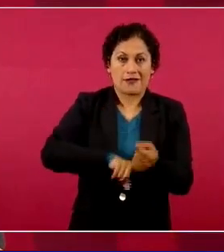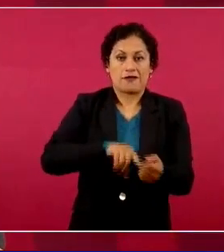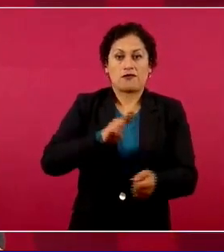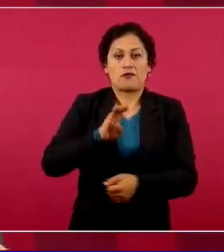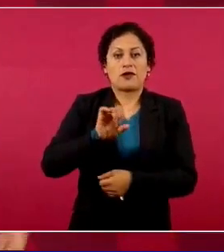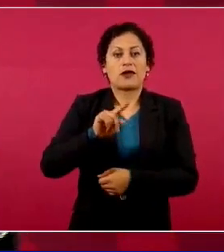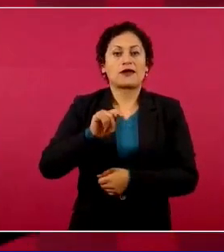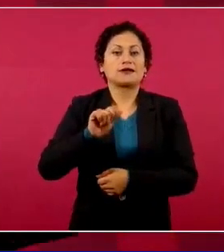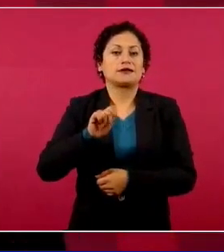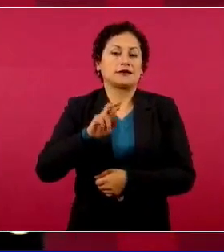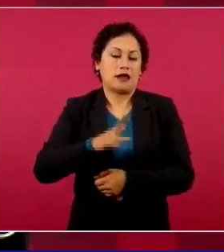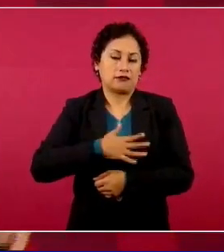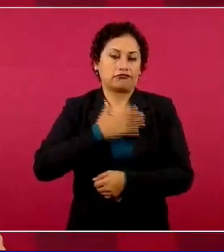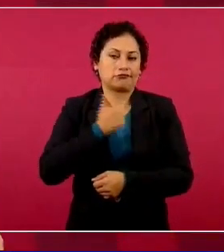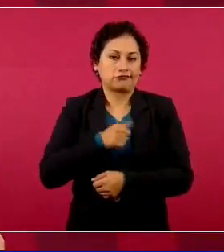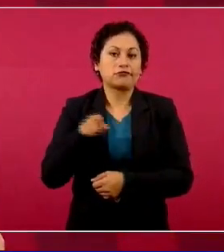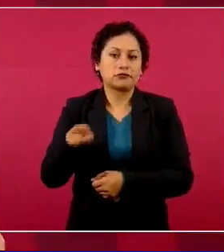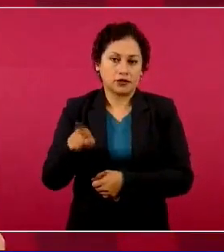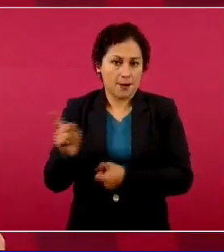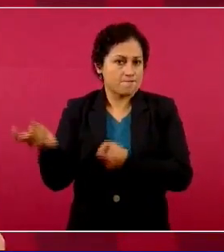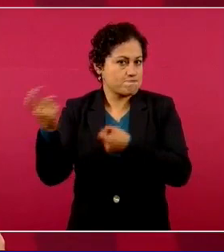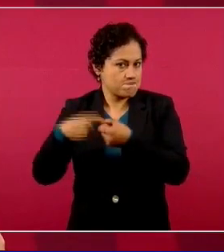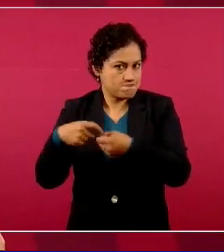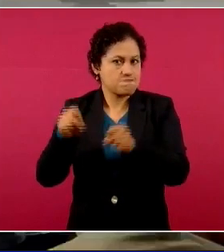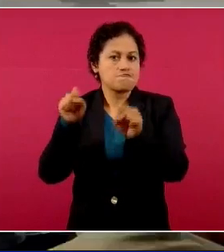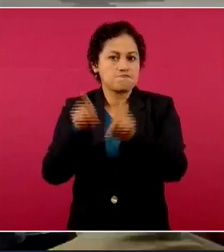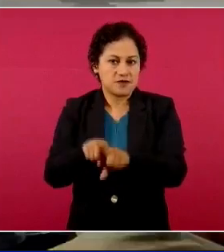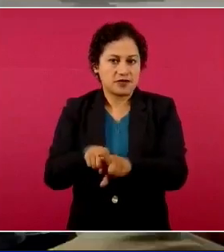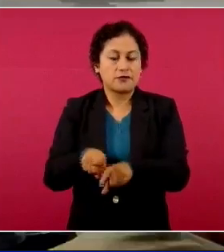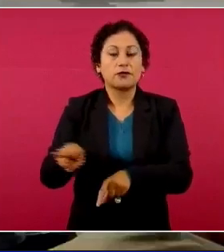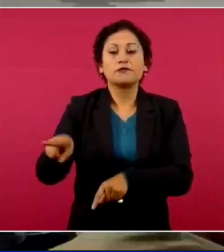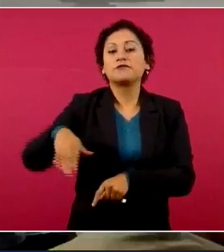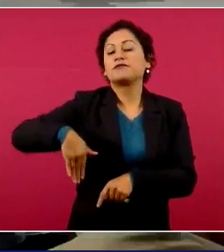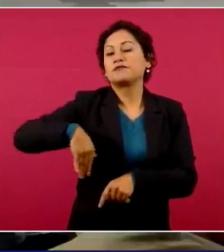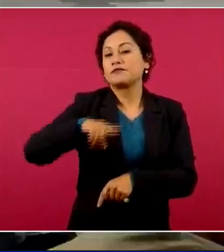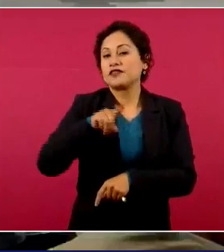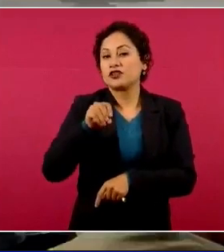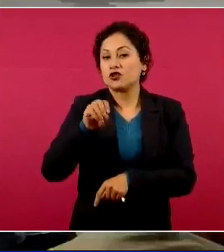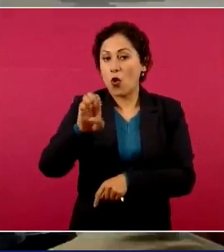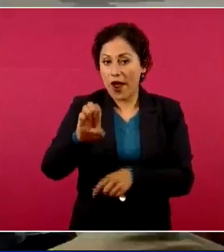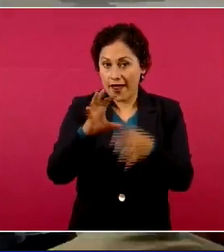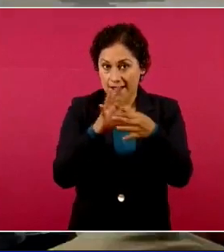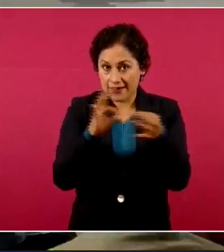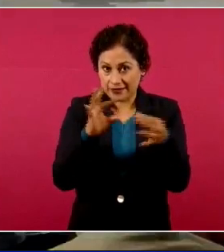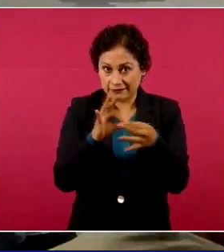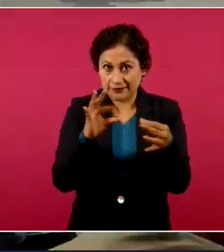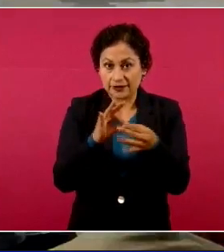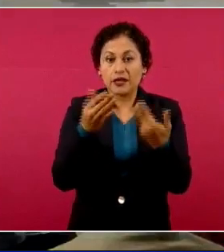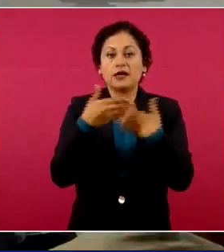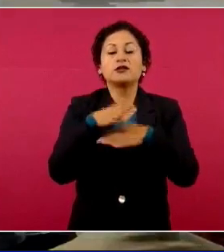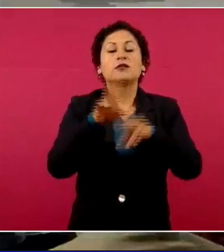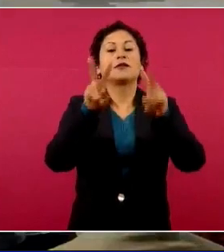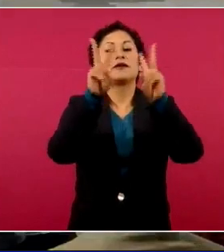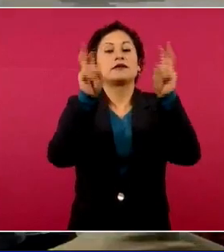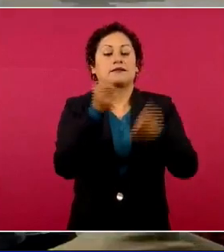lo que aquí acaba de plantear Soe sobre salud.